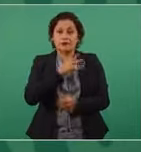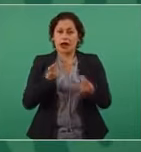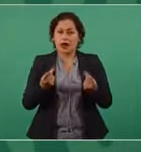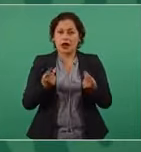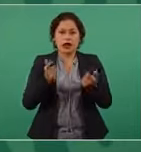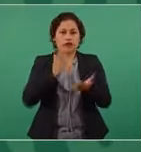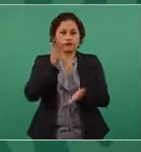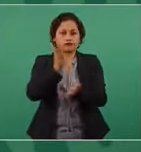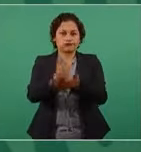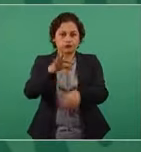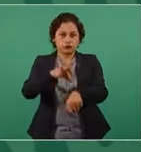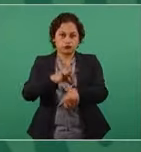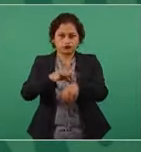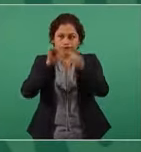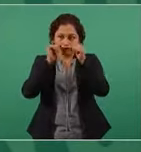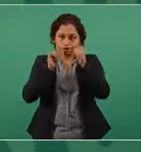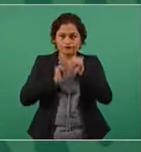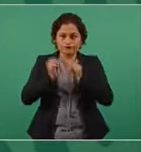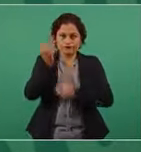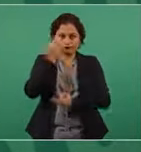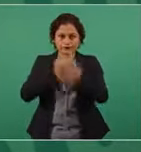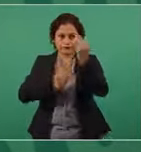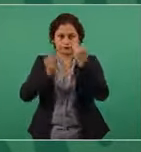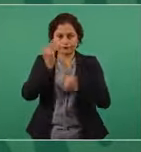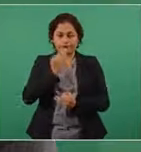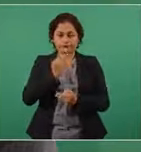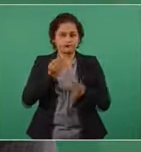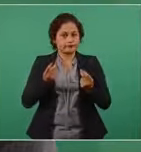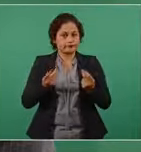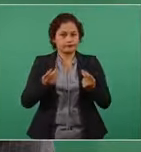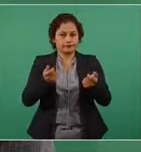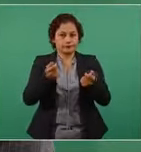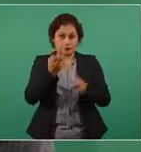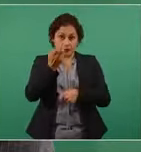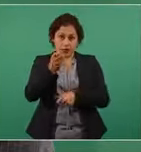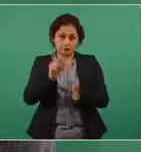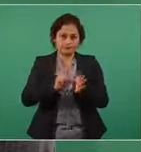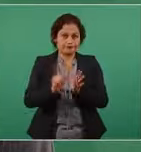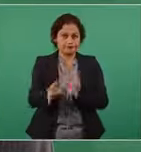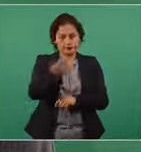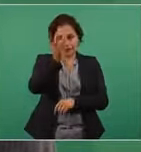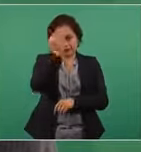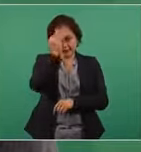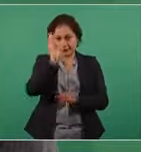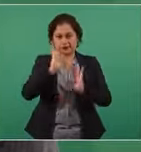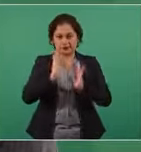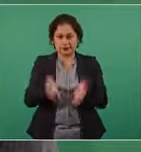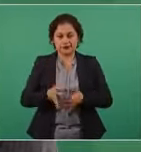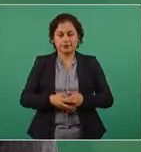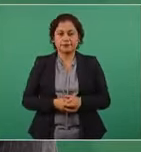esa es la enseñanza, no dejarla pasar. Muchos